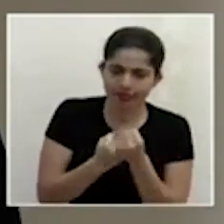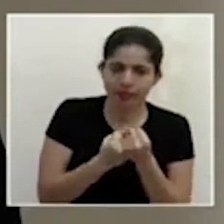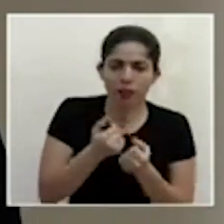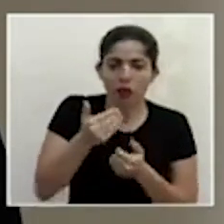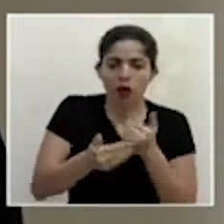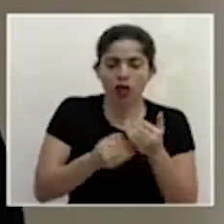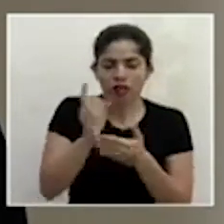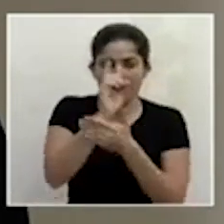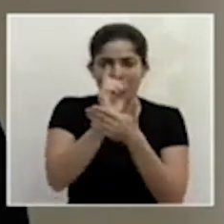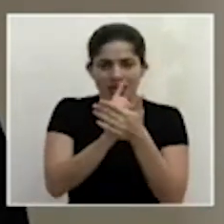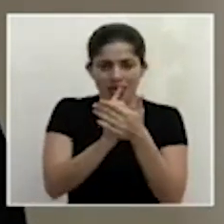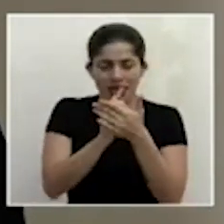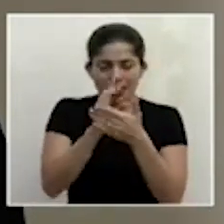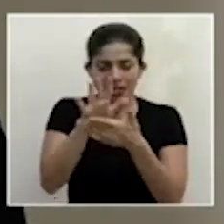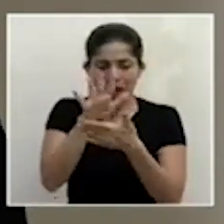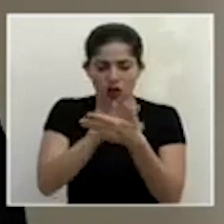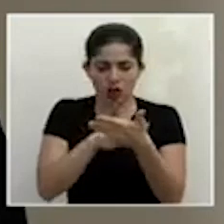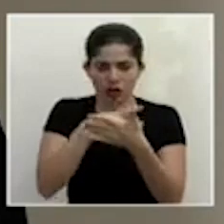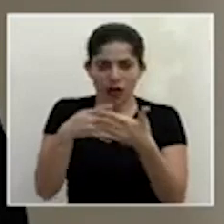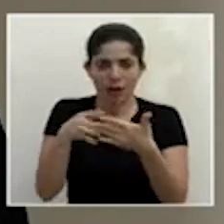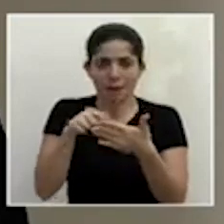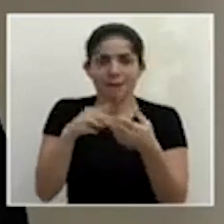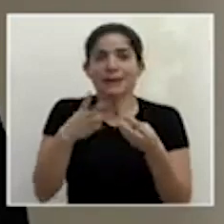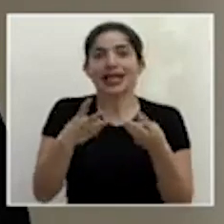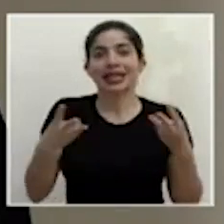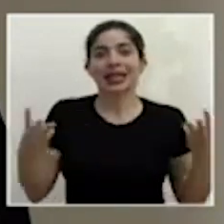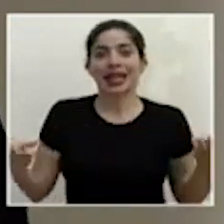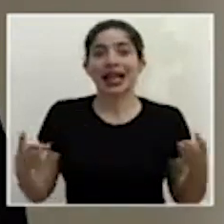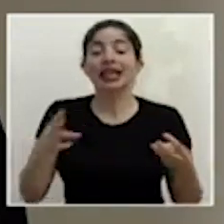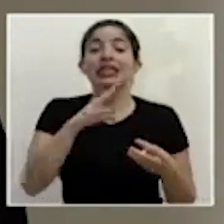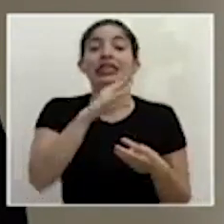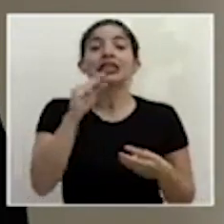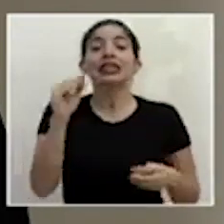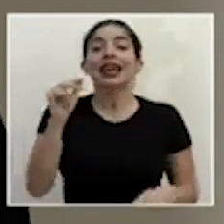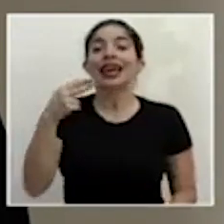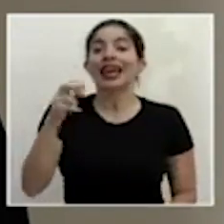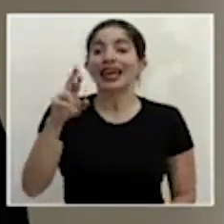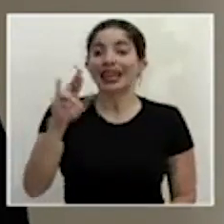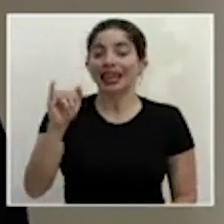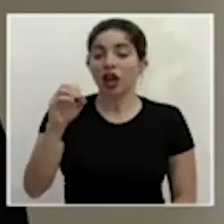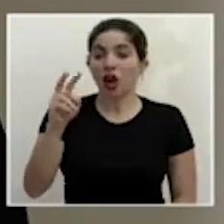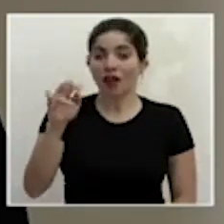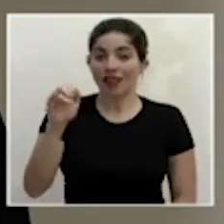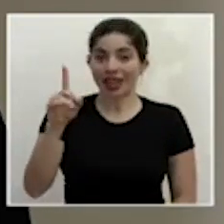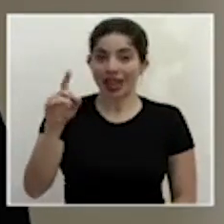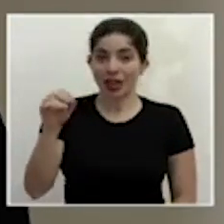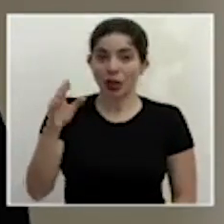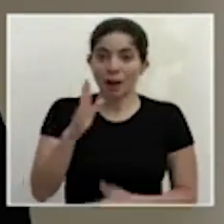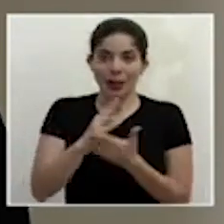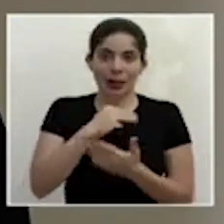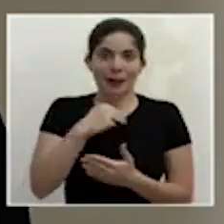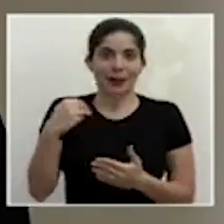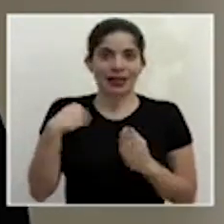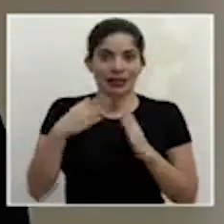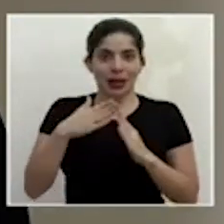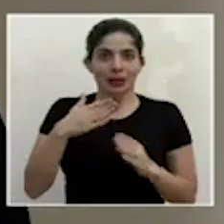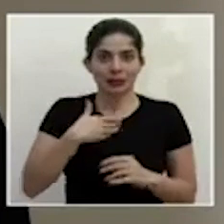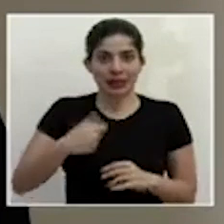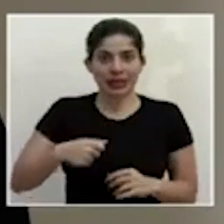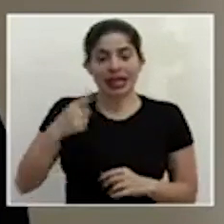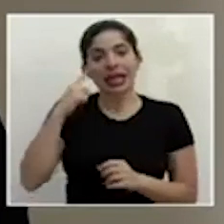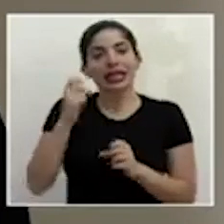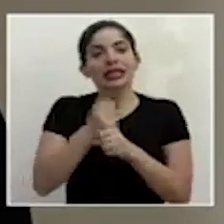diagramación de los materiales y a Henry Oviedo del Ministerio de la Comunicación que preparó el